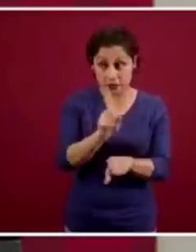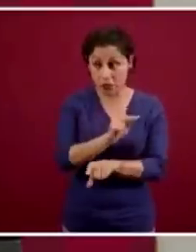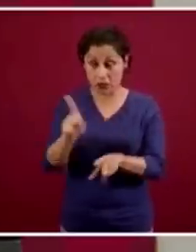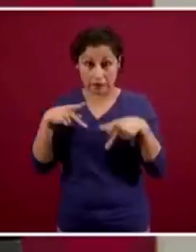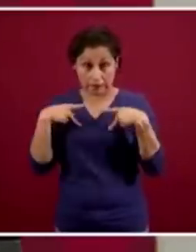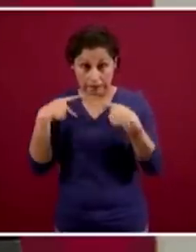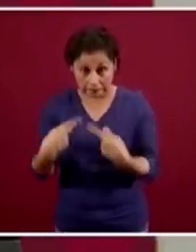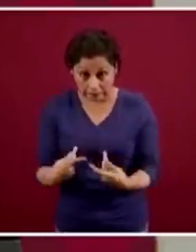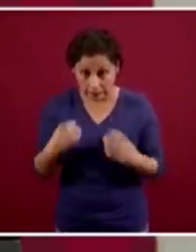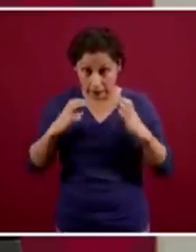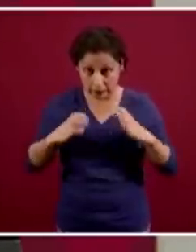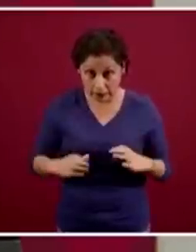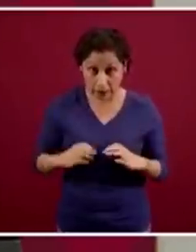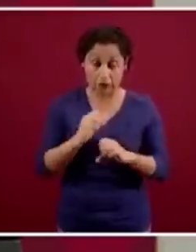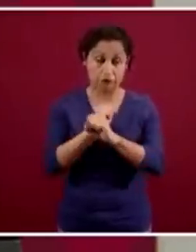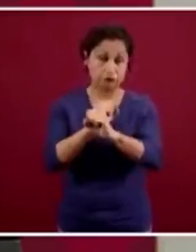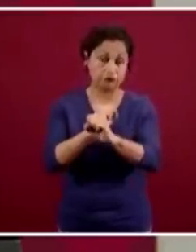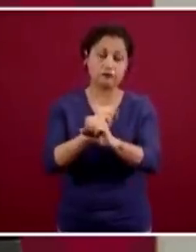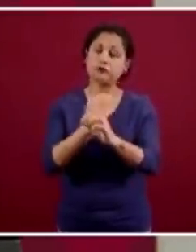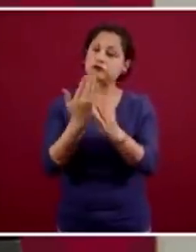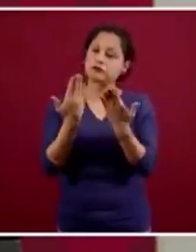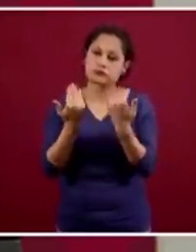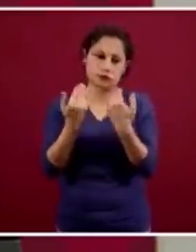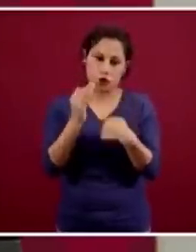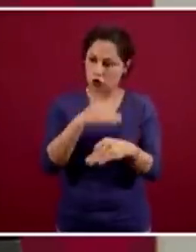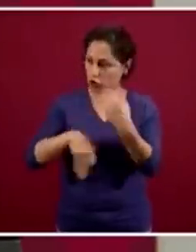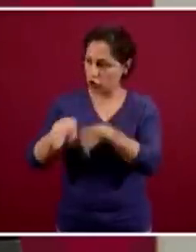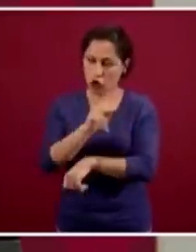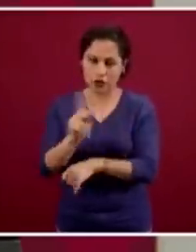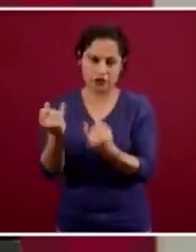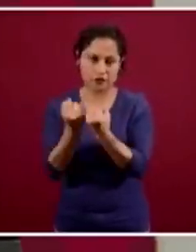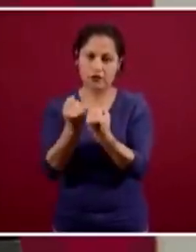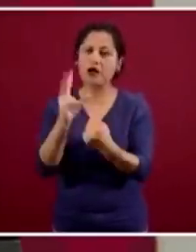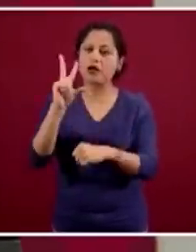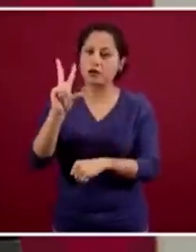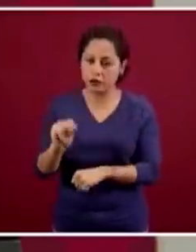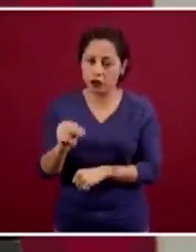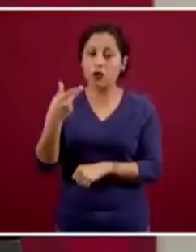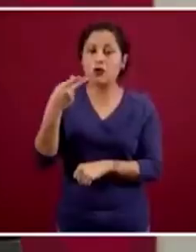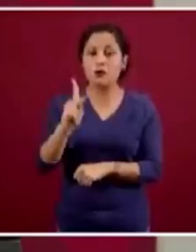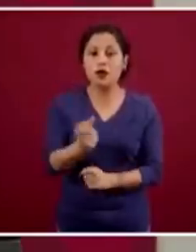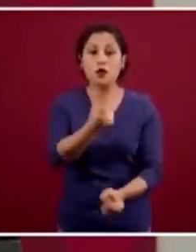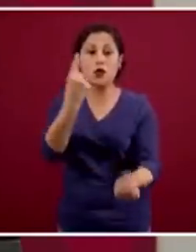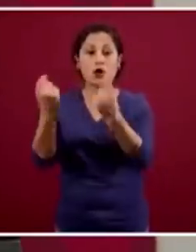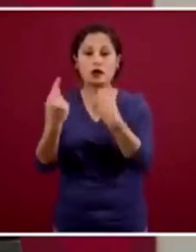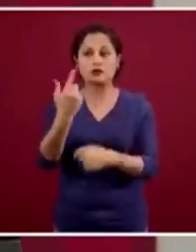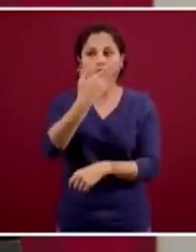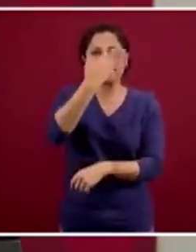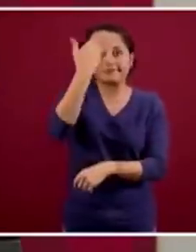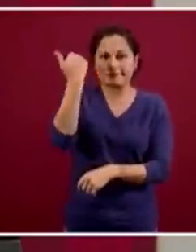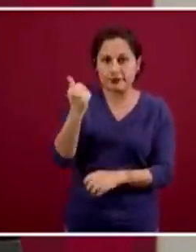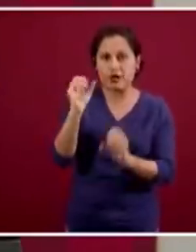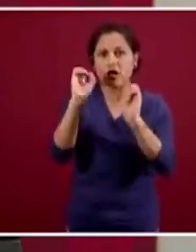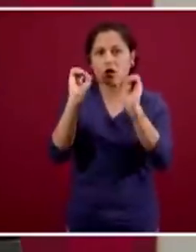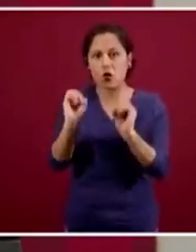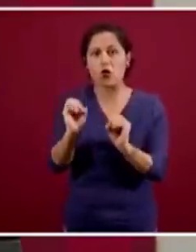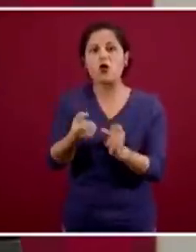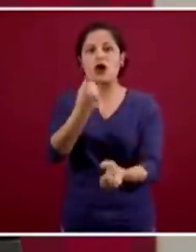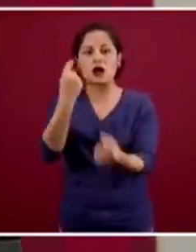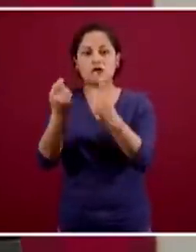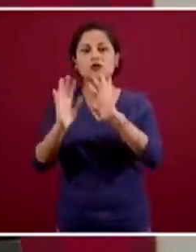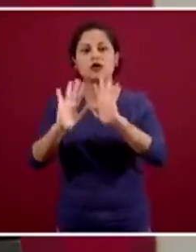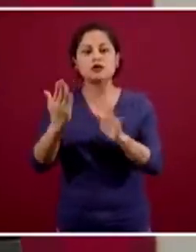hay una proporción que sí lo tienen porque no han entrado en control viral del VIH o tienen ya un